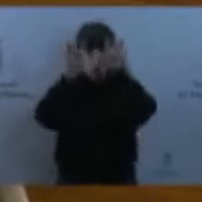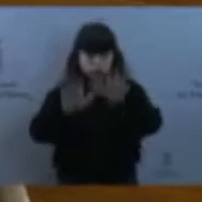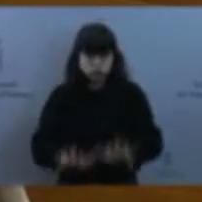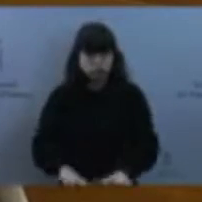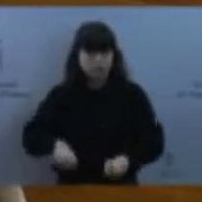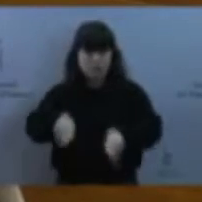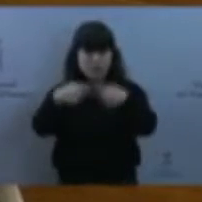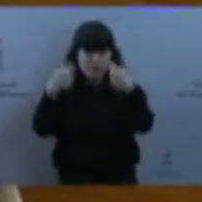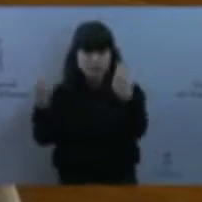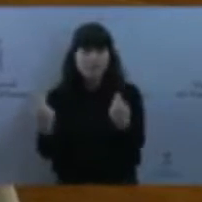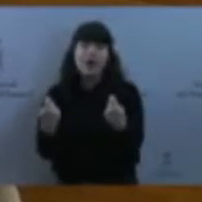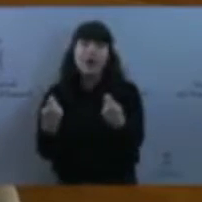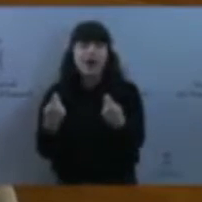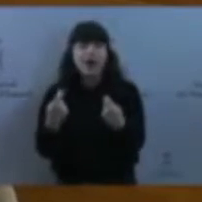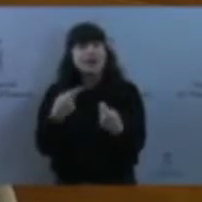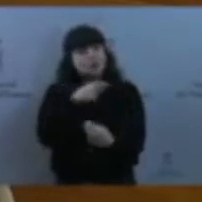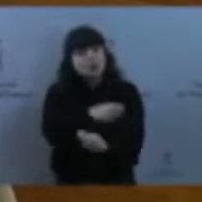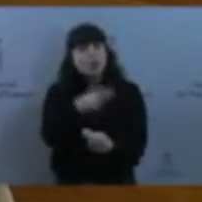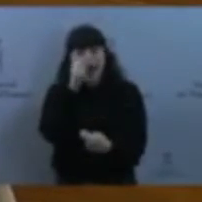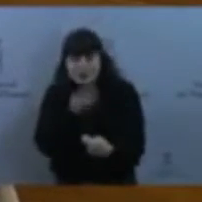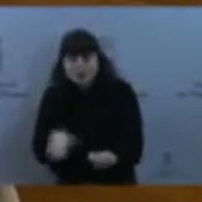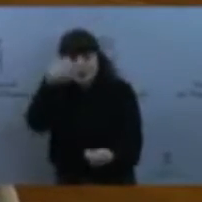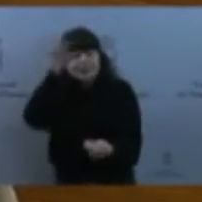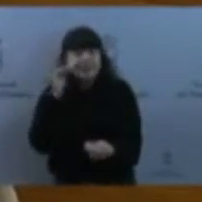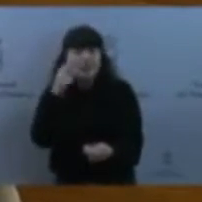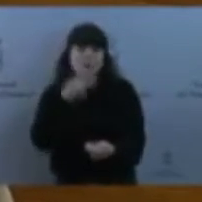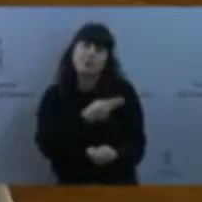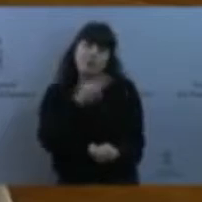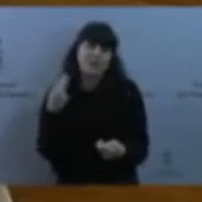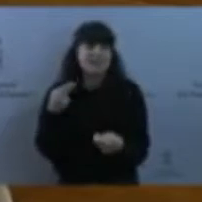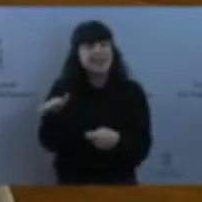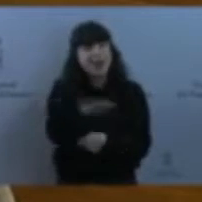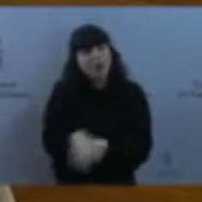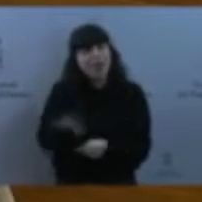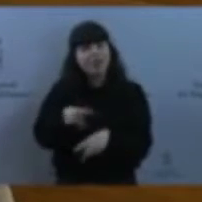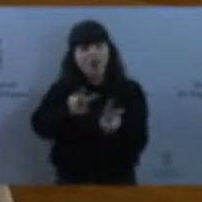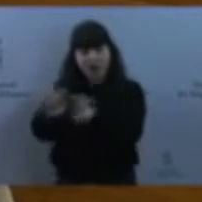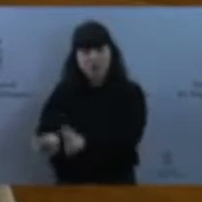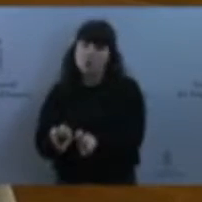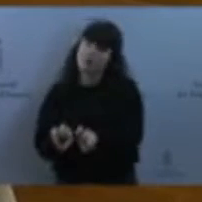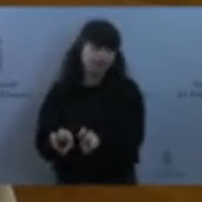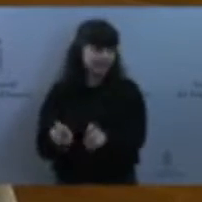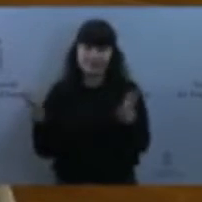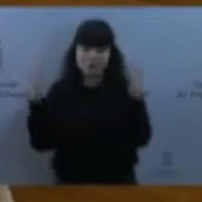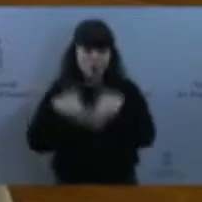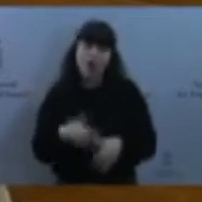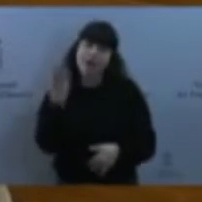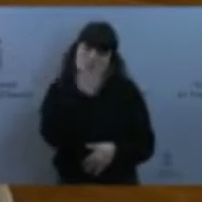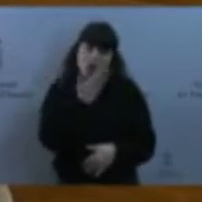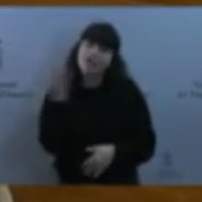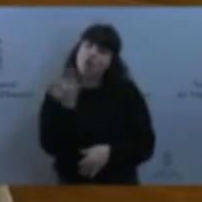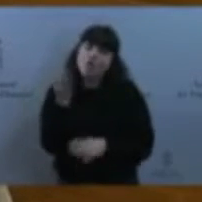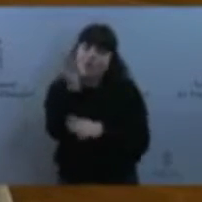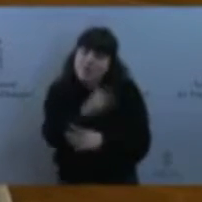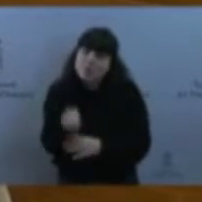todavía no lo tienen. Hay que cuidar la escuela, que también tiene deficiencias, como así nos han comentado los vecinos. El problema es